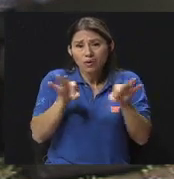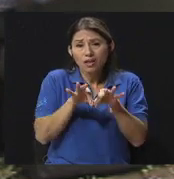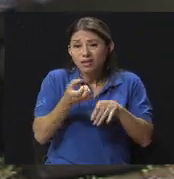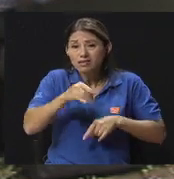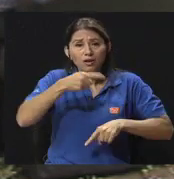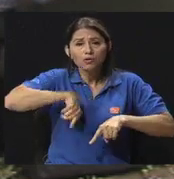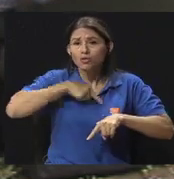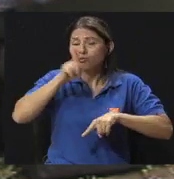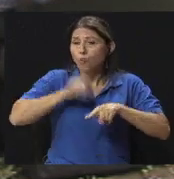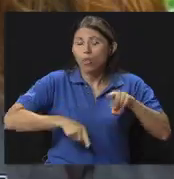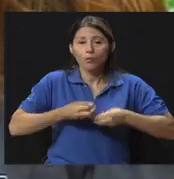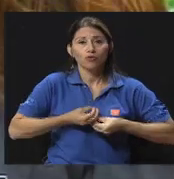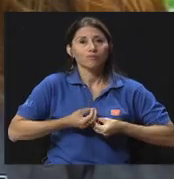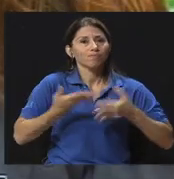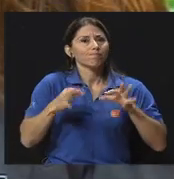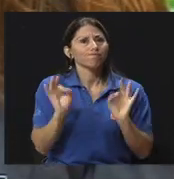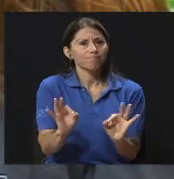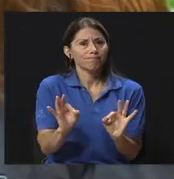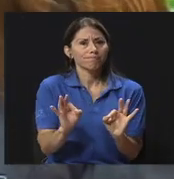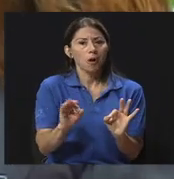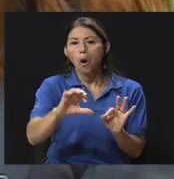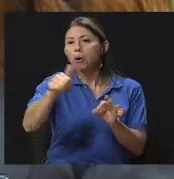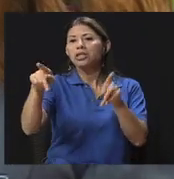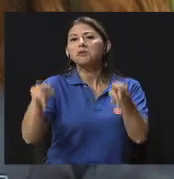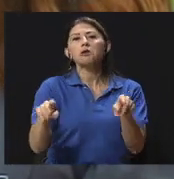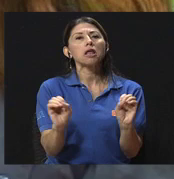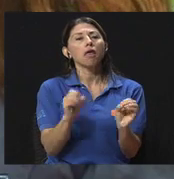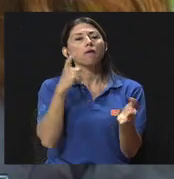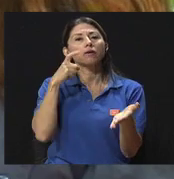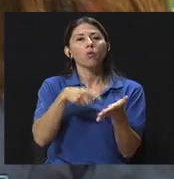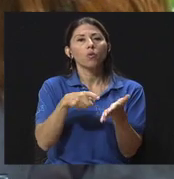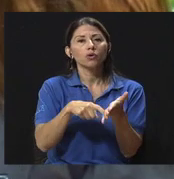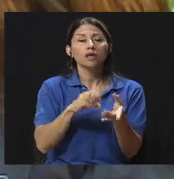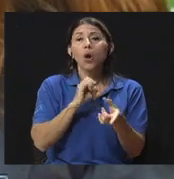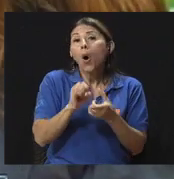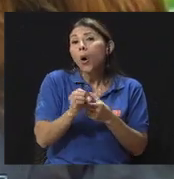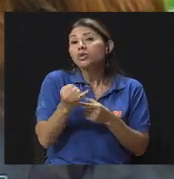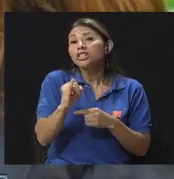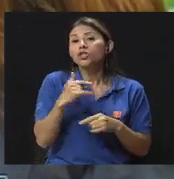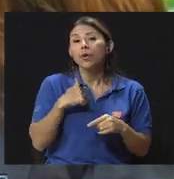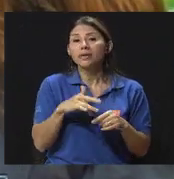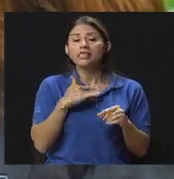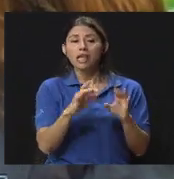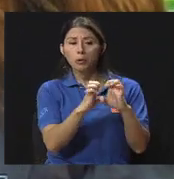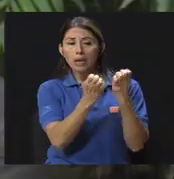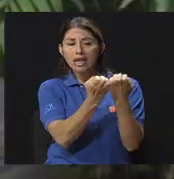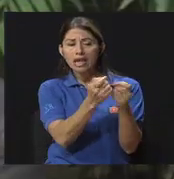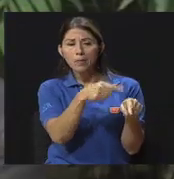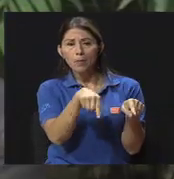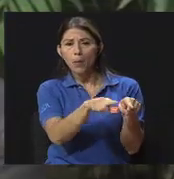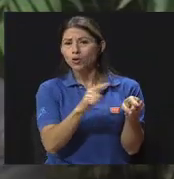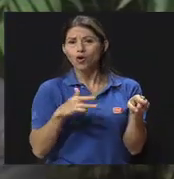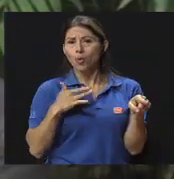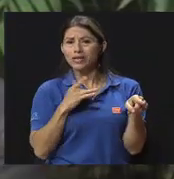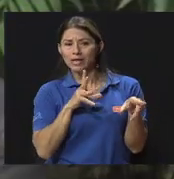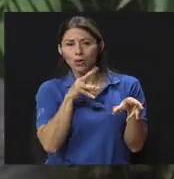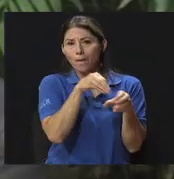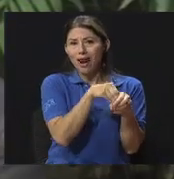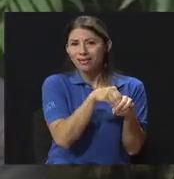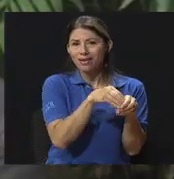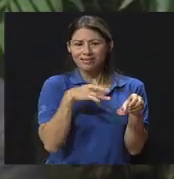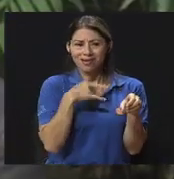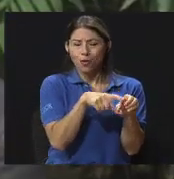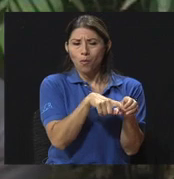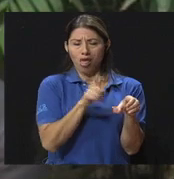hacerlo adecuadamente, al no tener reconocimiento de otros, o incluso al sentirme excluido de un equipo, ¿verdad? Eso tiene un impacto